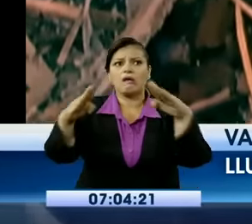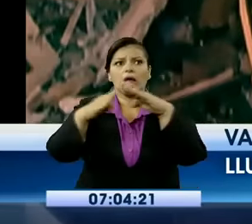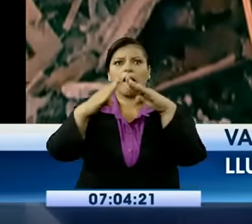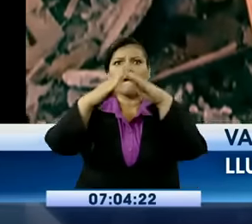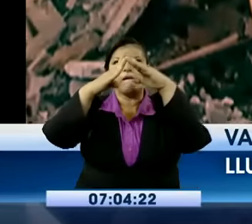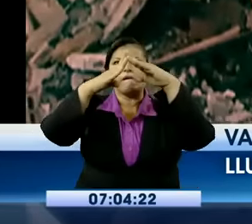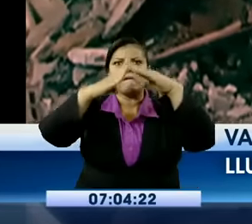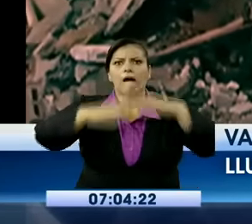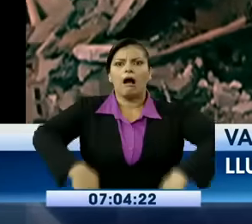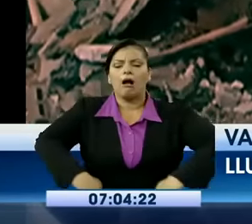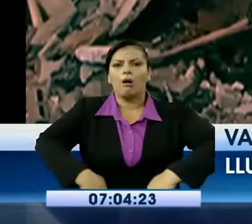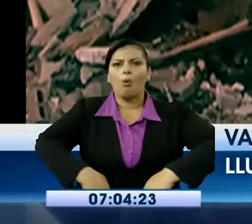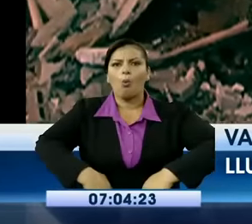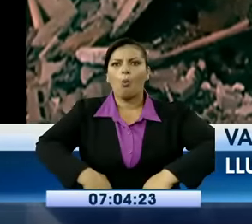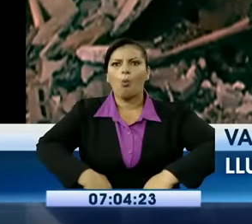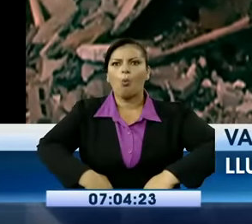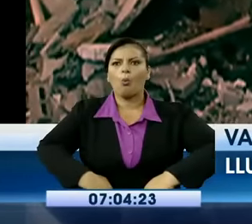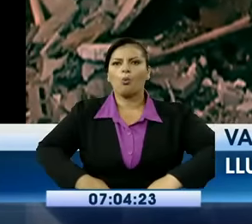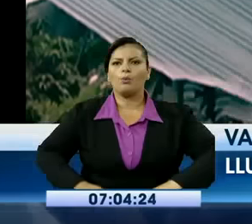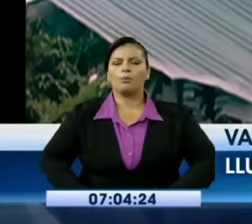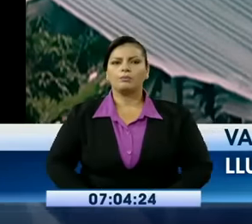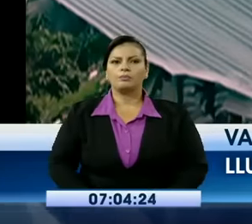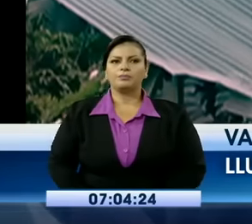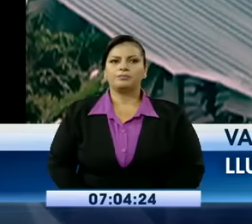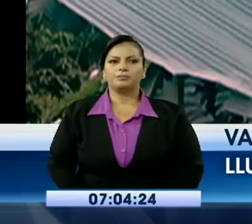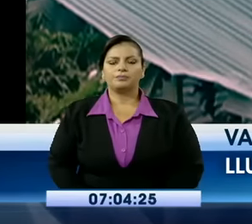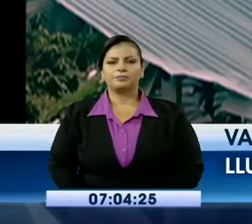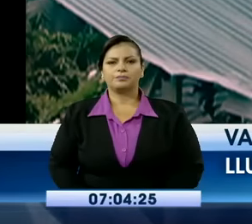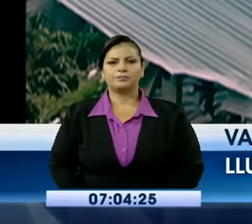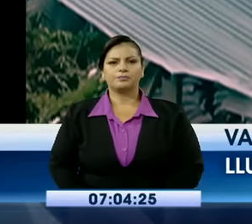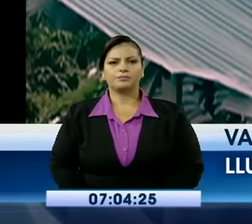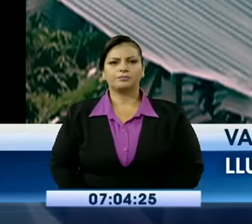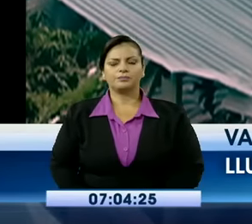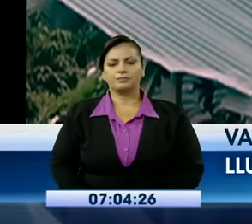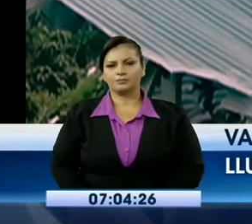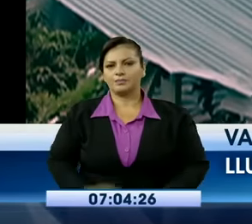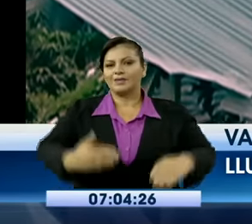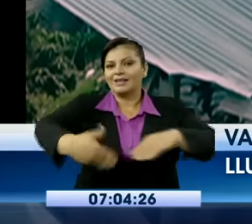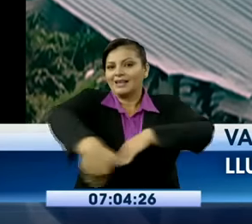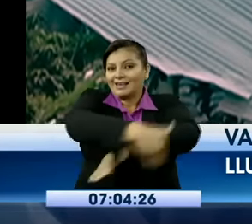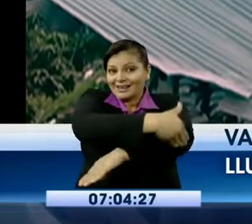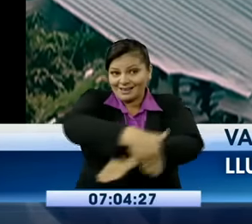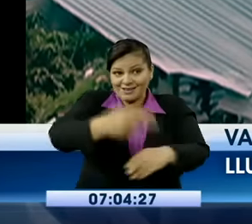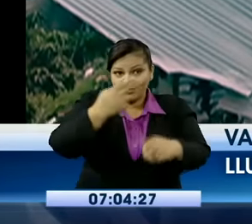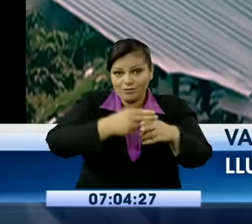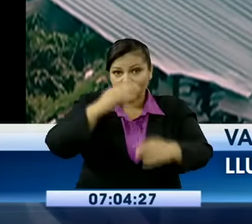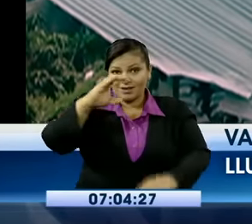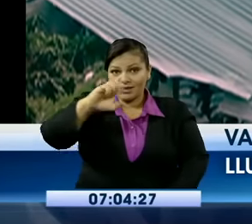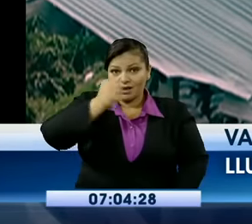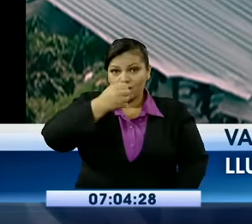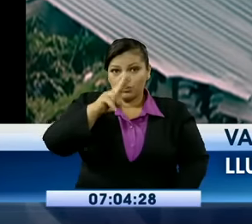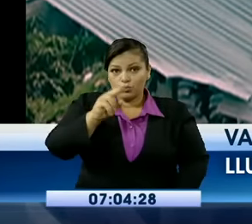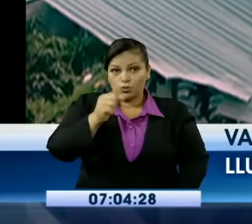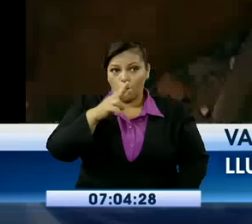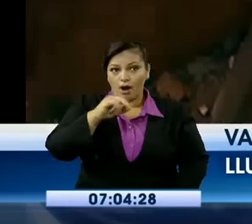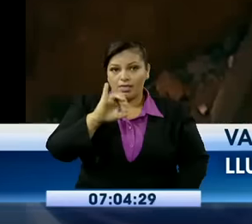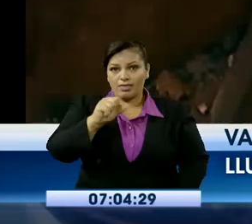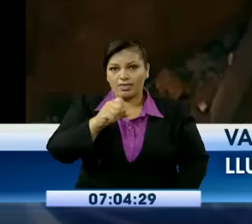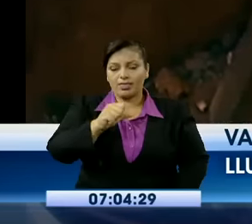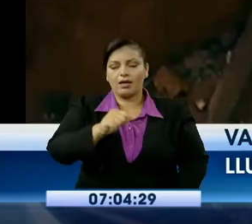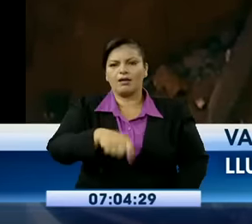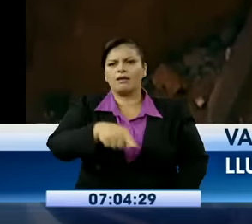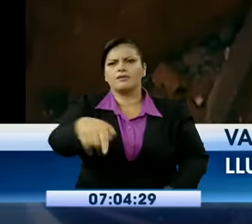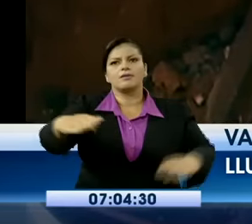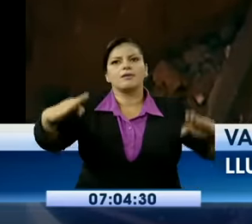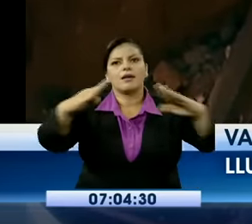se desplomó pendiente abajo. Se ubica junto a la avenida Casuarina. Hubo tres personas dentro en el